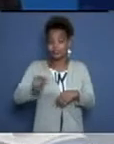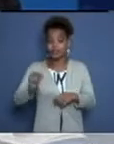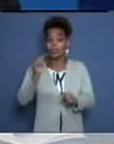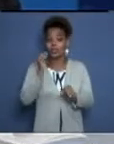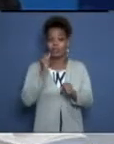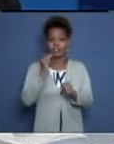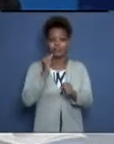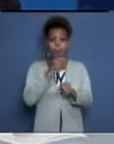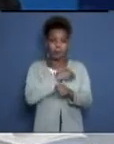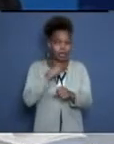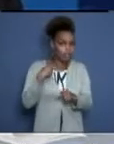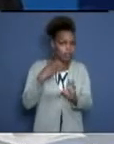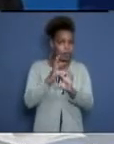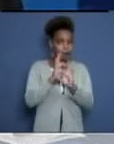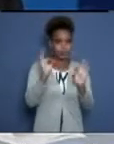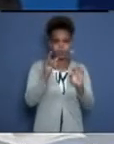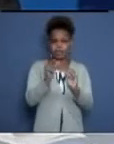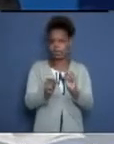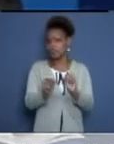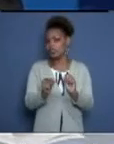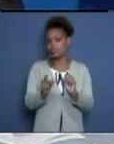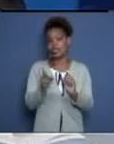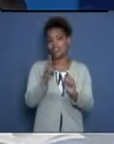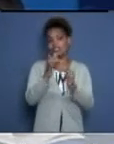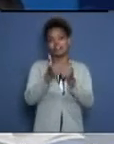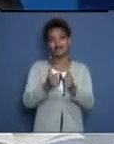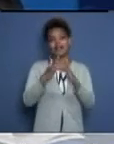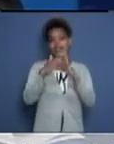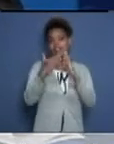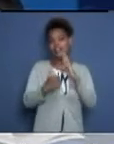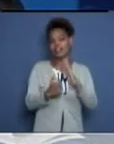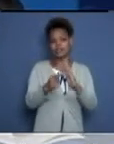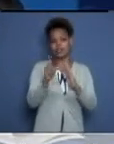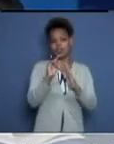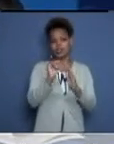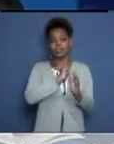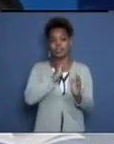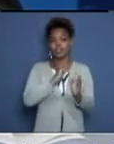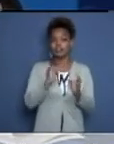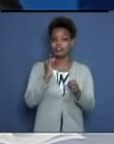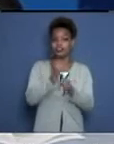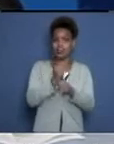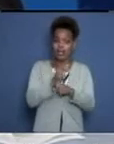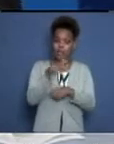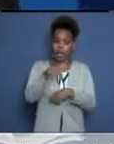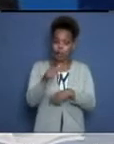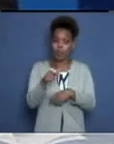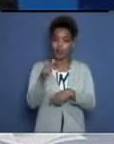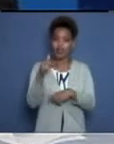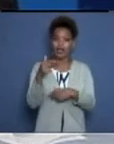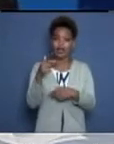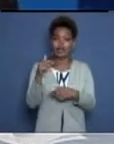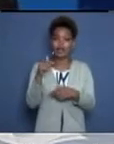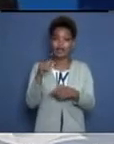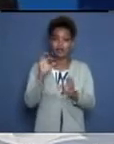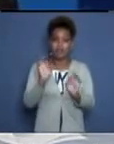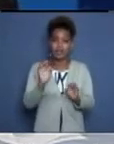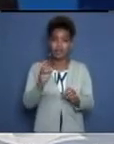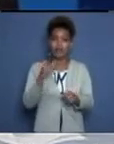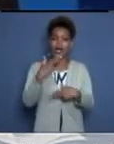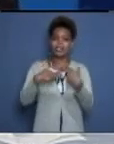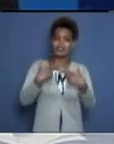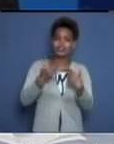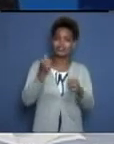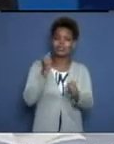Vamos a decirlo de esa manera. Pero sí se han incorporado mucho en estos momentos debido a esta labor que les estoy comentando que